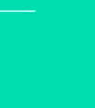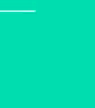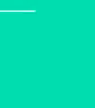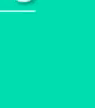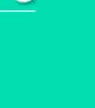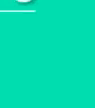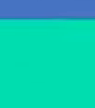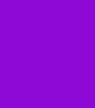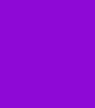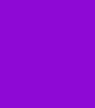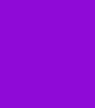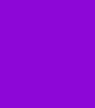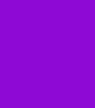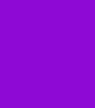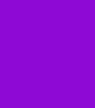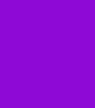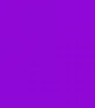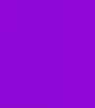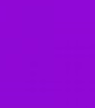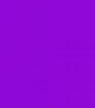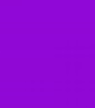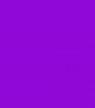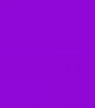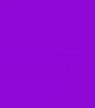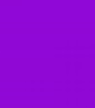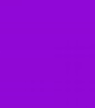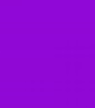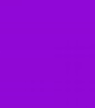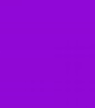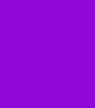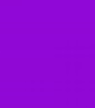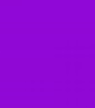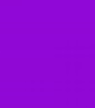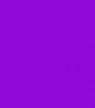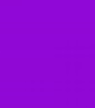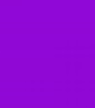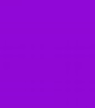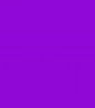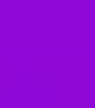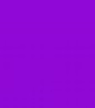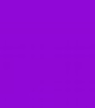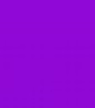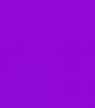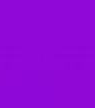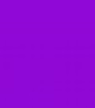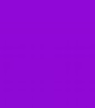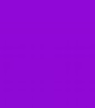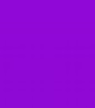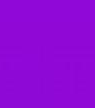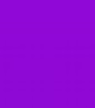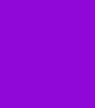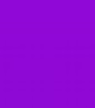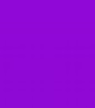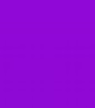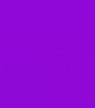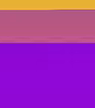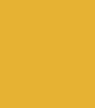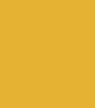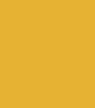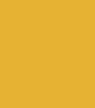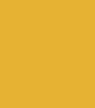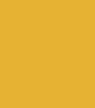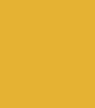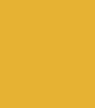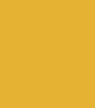O llamarnos, Manizales, 872-7100, extensión 100, carrera 19A, número 4302, Zacatín,